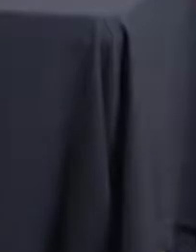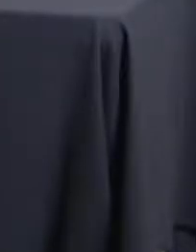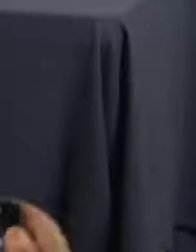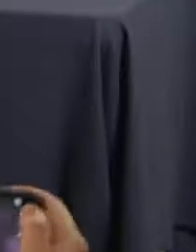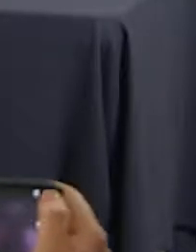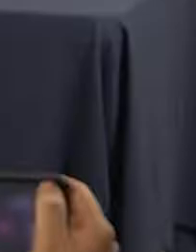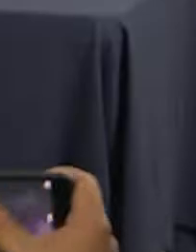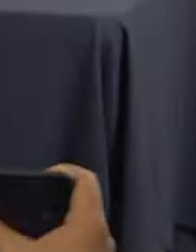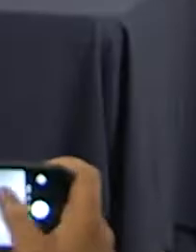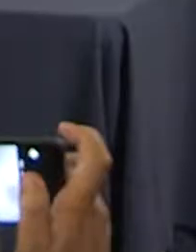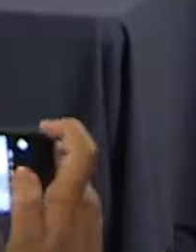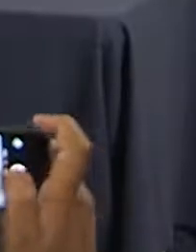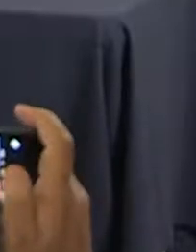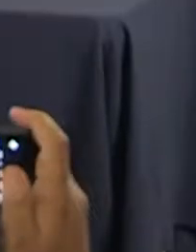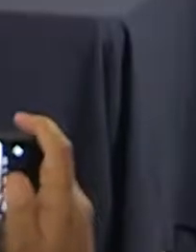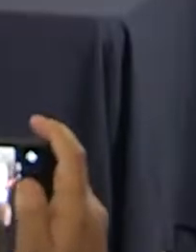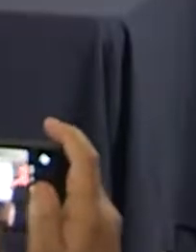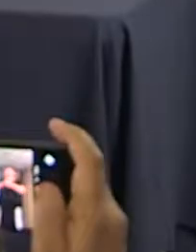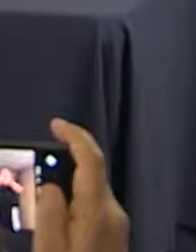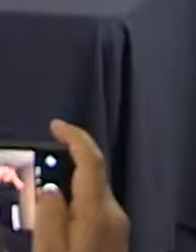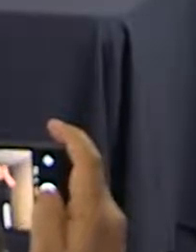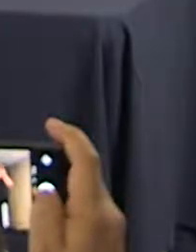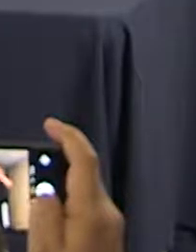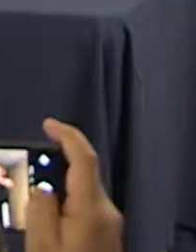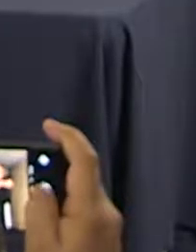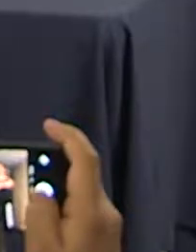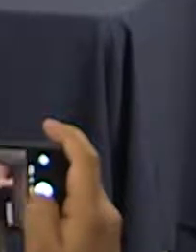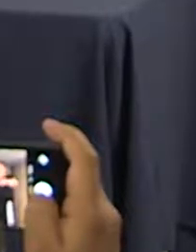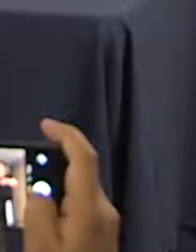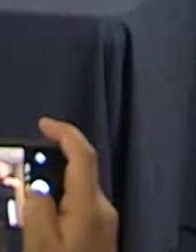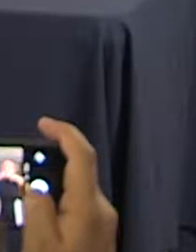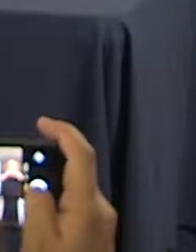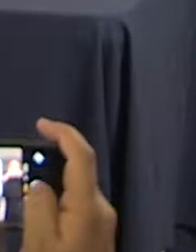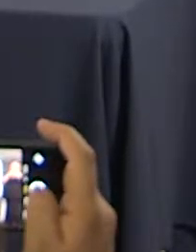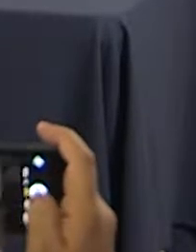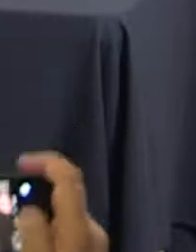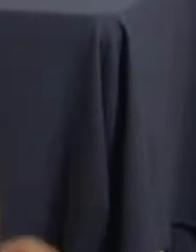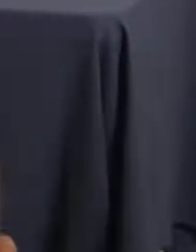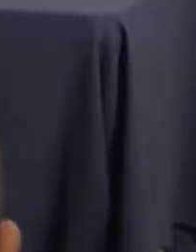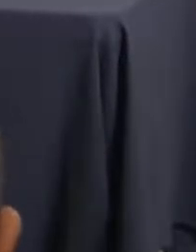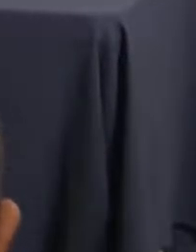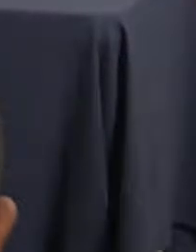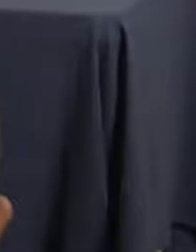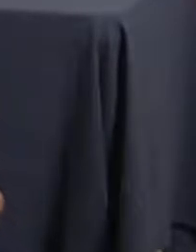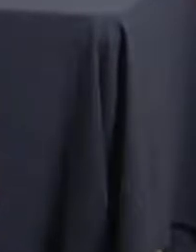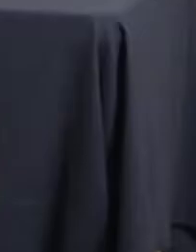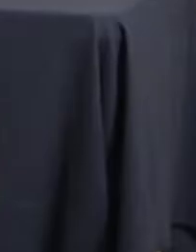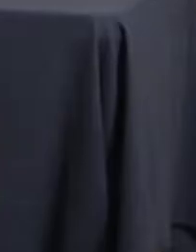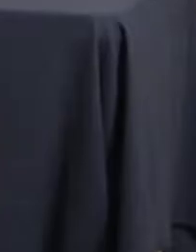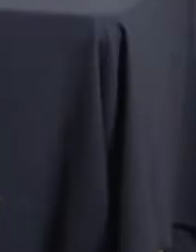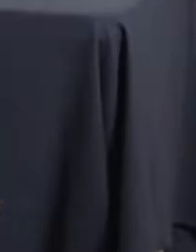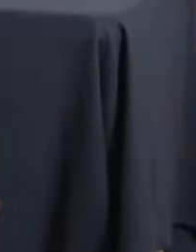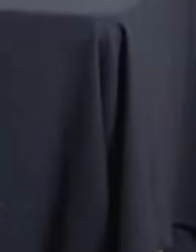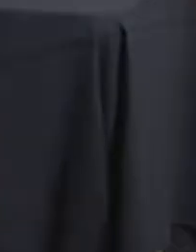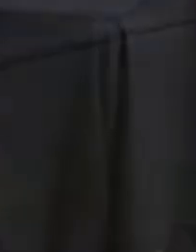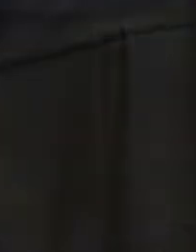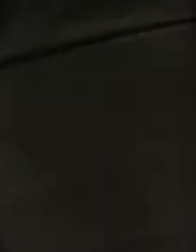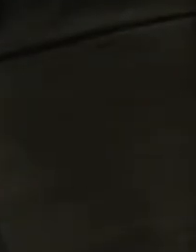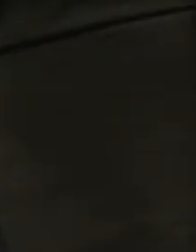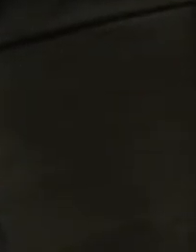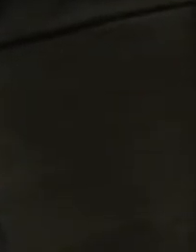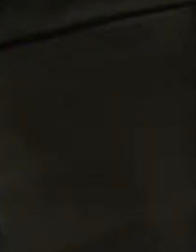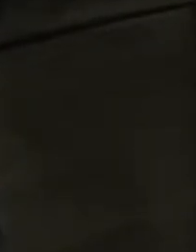Antes de iniciar, queremos pasarles un pequeño spot de un minuto, que es el spot